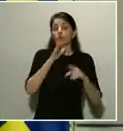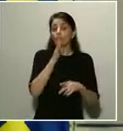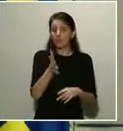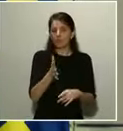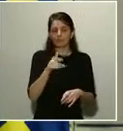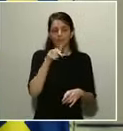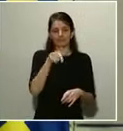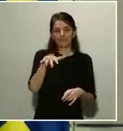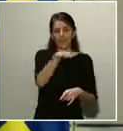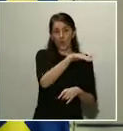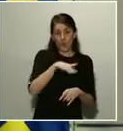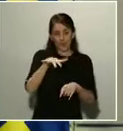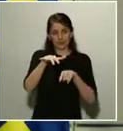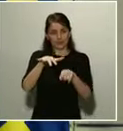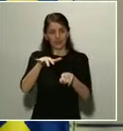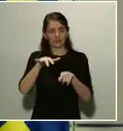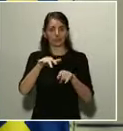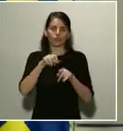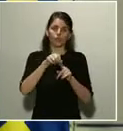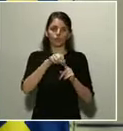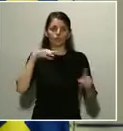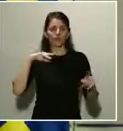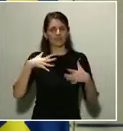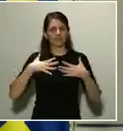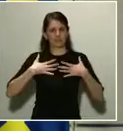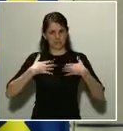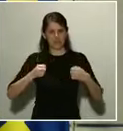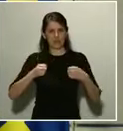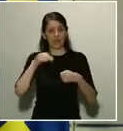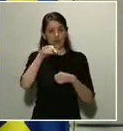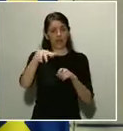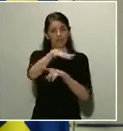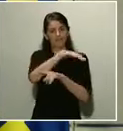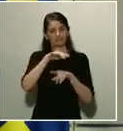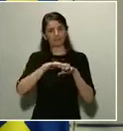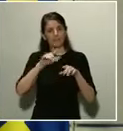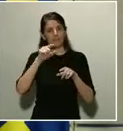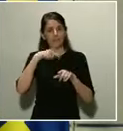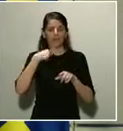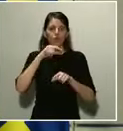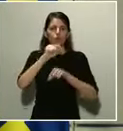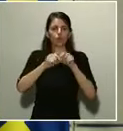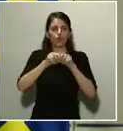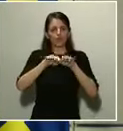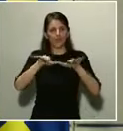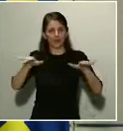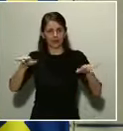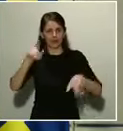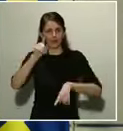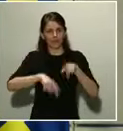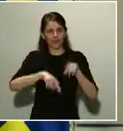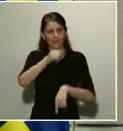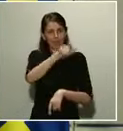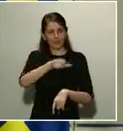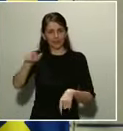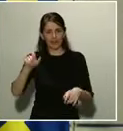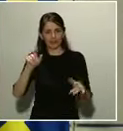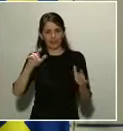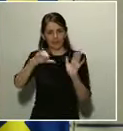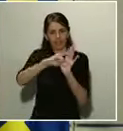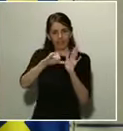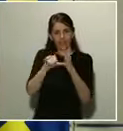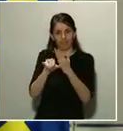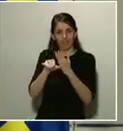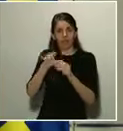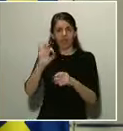producir, desde el punto de vista sanitario, contagios en función de la proximidad de las personas que adquieren los diversos productos